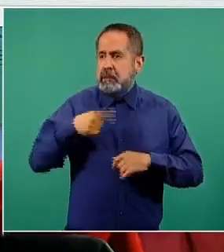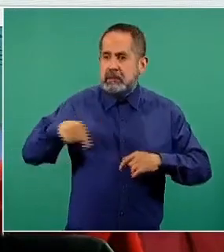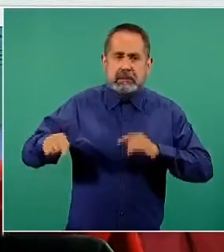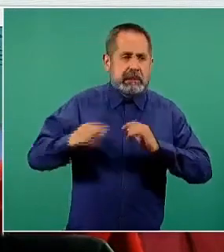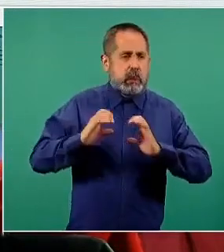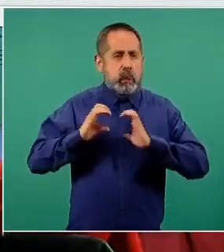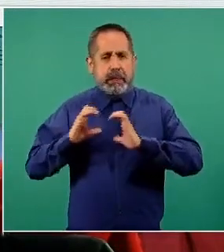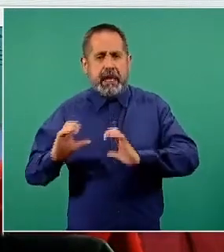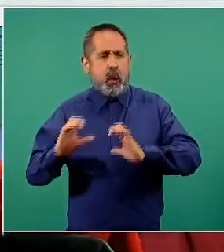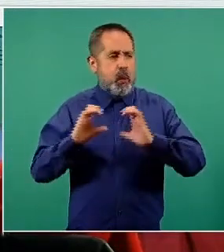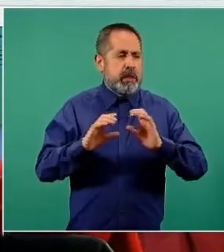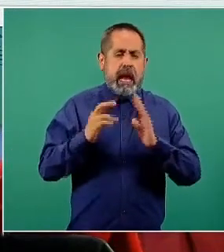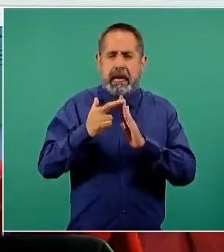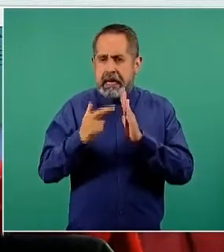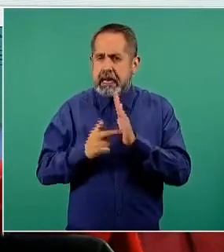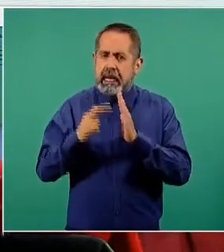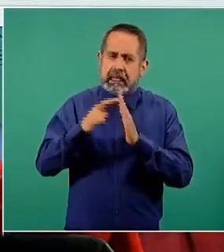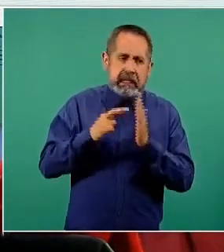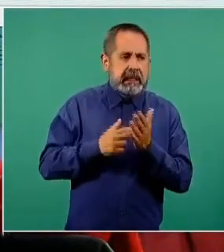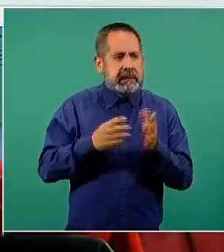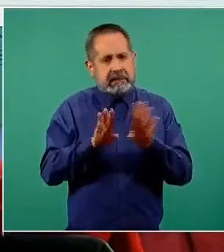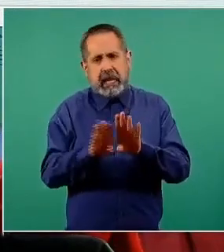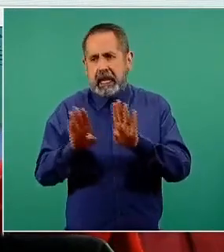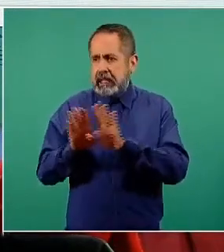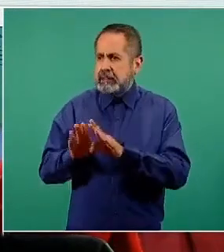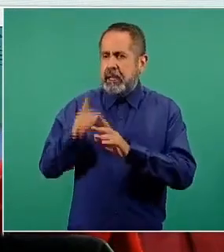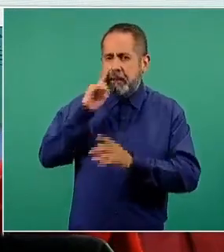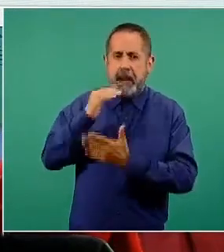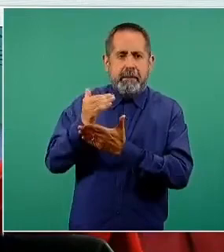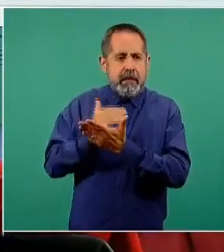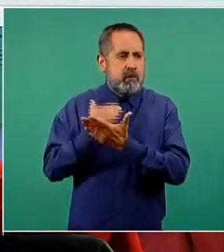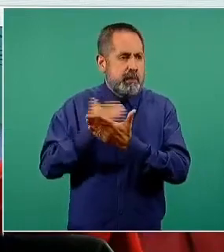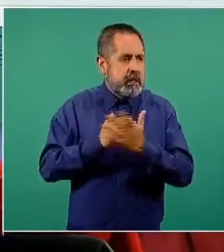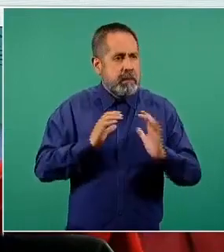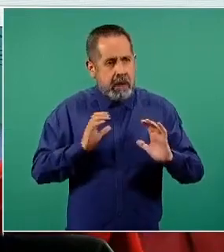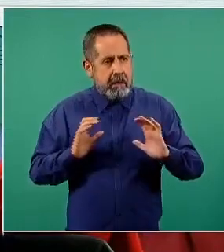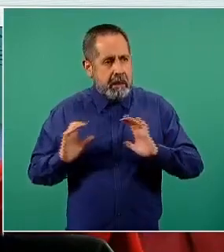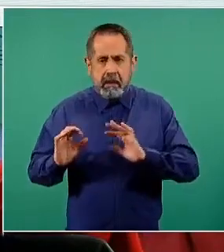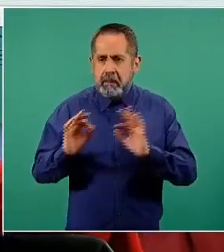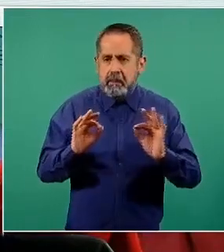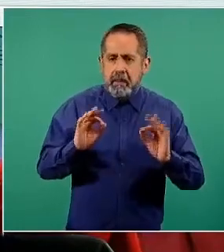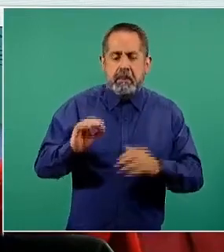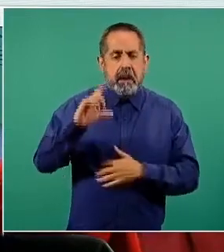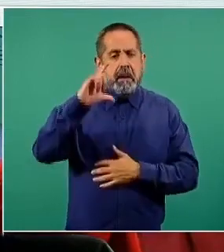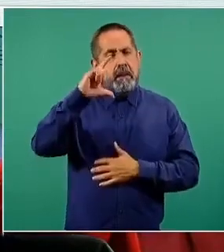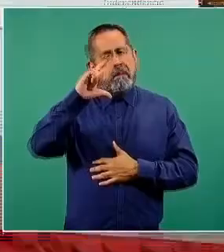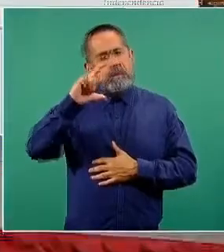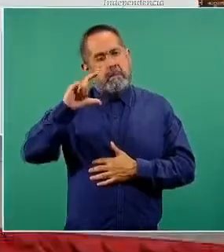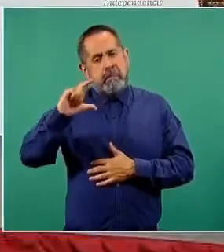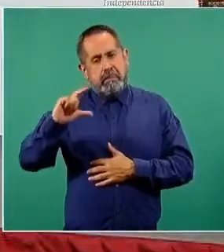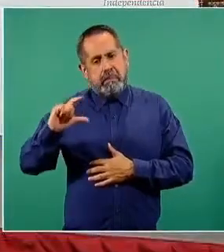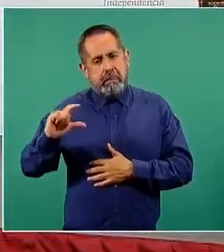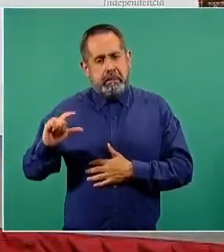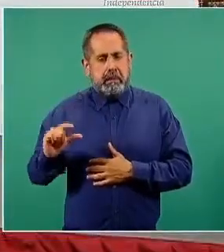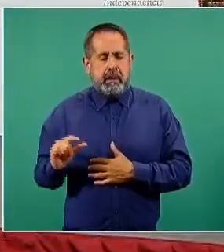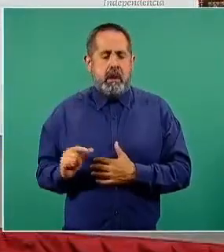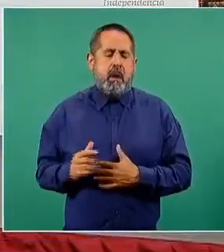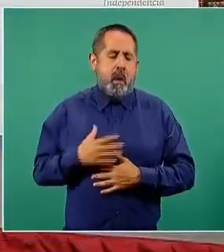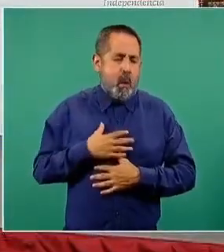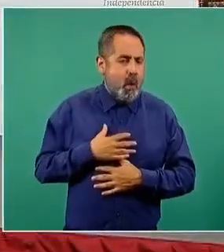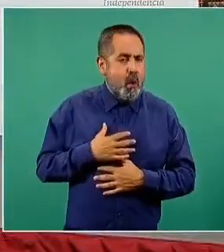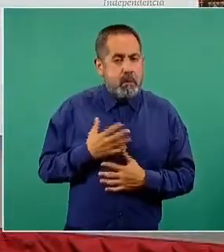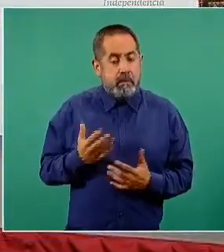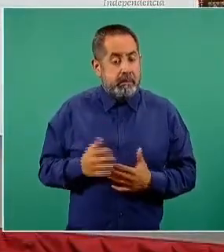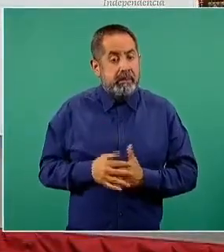sociales y de la implementación que se da de las medidas de mitigación y prevención a nivel comunitario. Lo que podemos